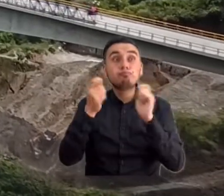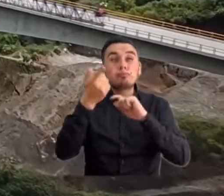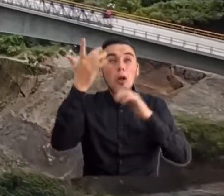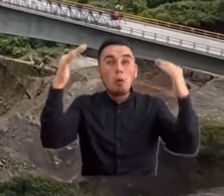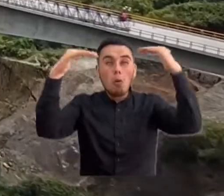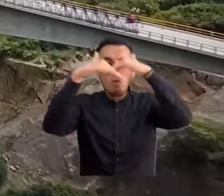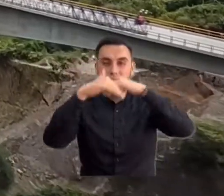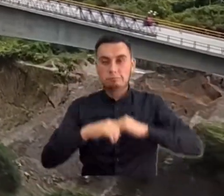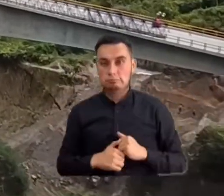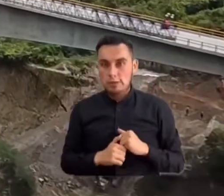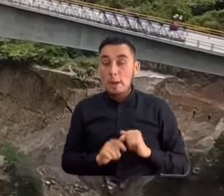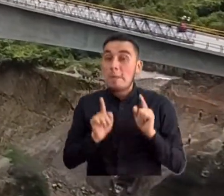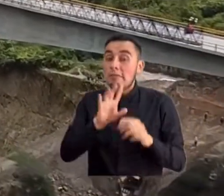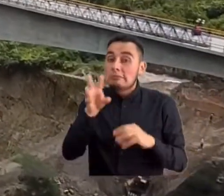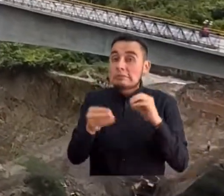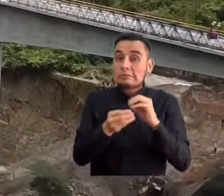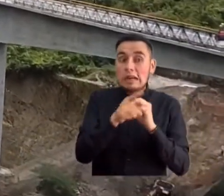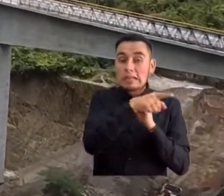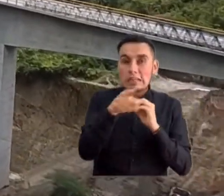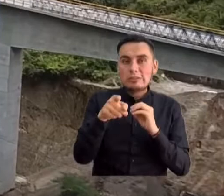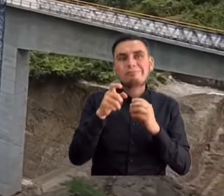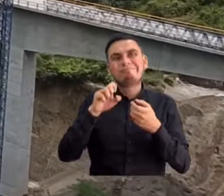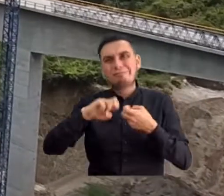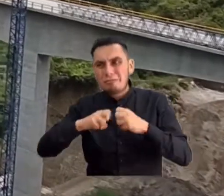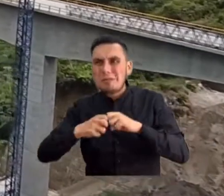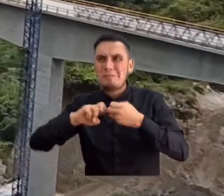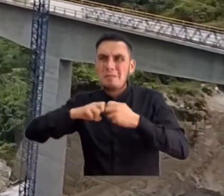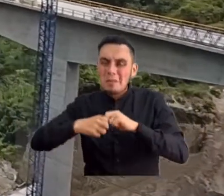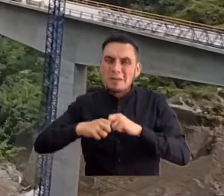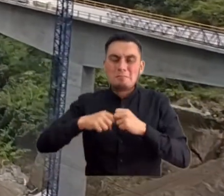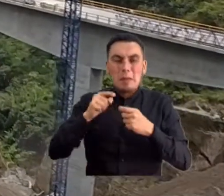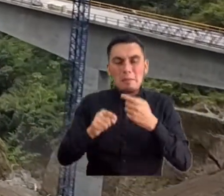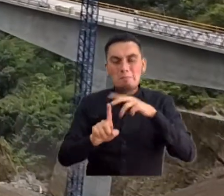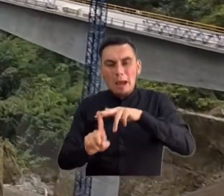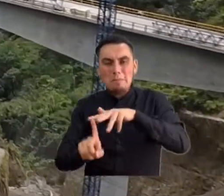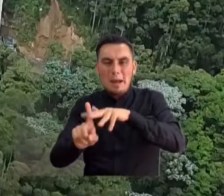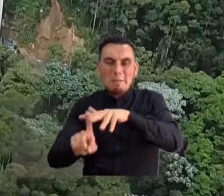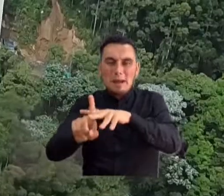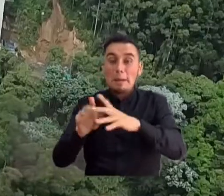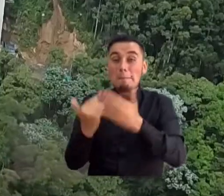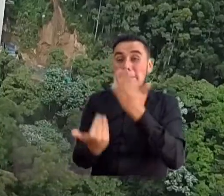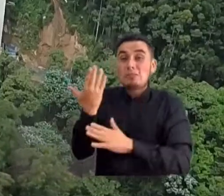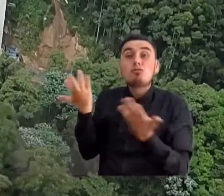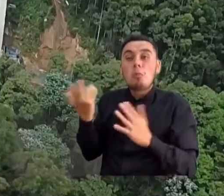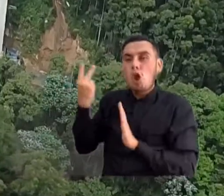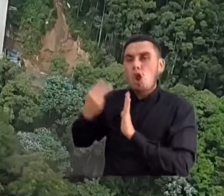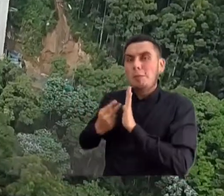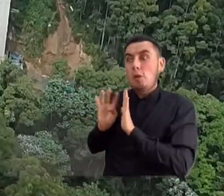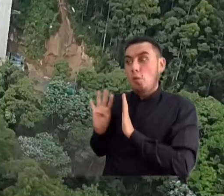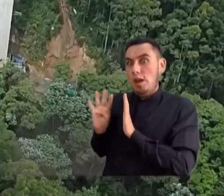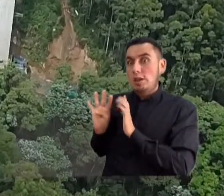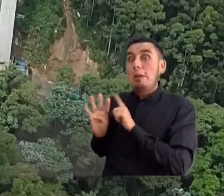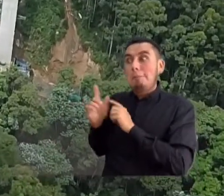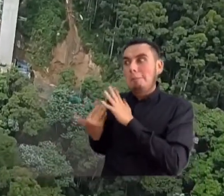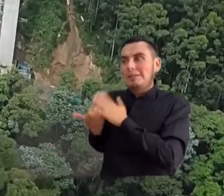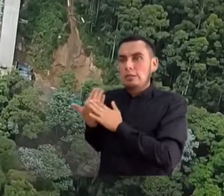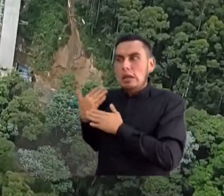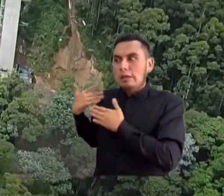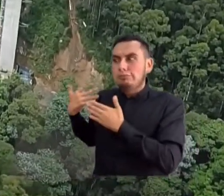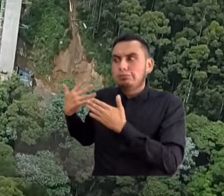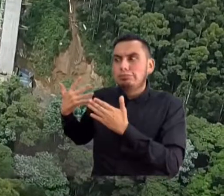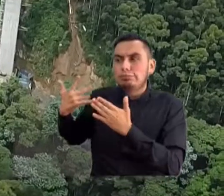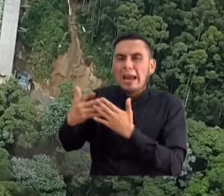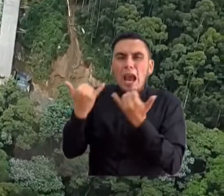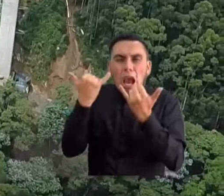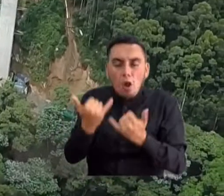tres intercambiadores. Pero asimismo, ha tenido innumerables dificultades. Su ejecución inició en el año 2004 y a la